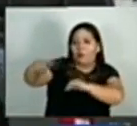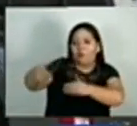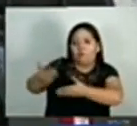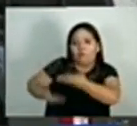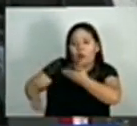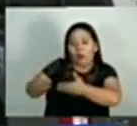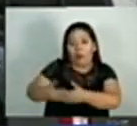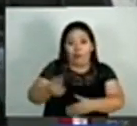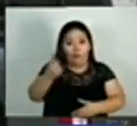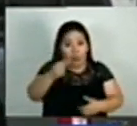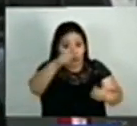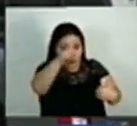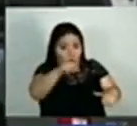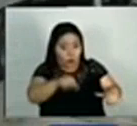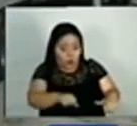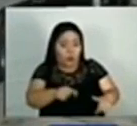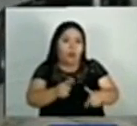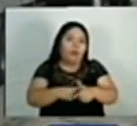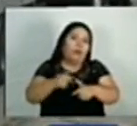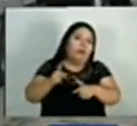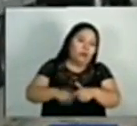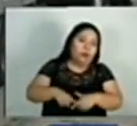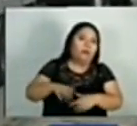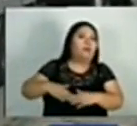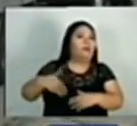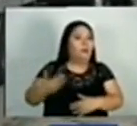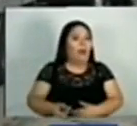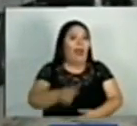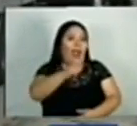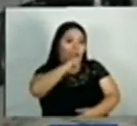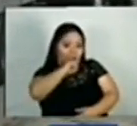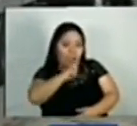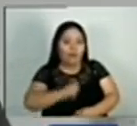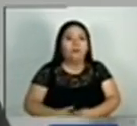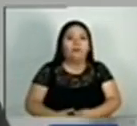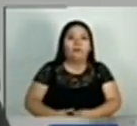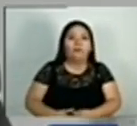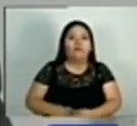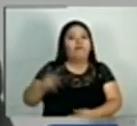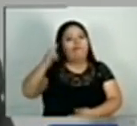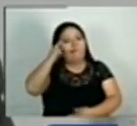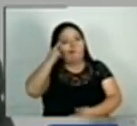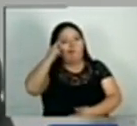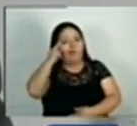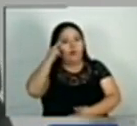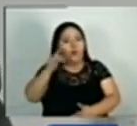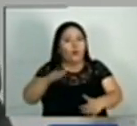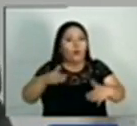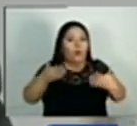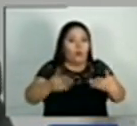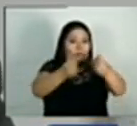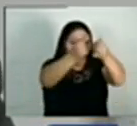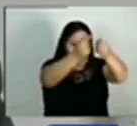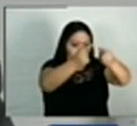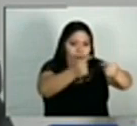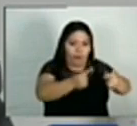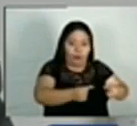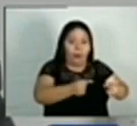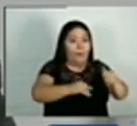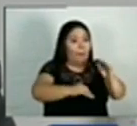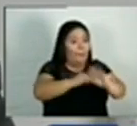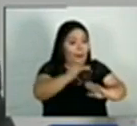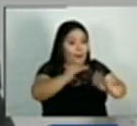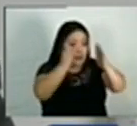no implementar acciones sostiene puede repercutir en mayor pobreza. Las medidas que se deben de adoptar desde el presupuesto público, especialmente